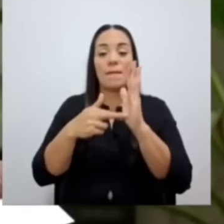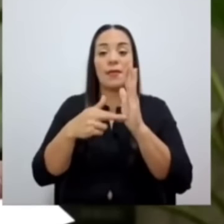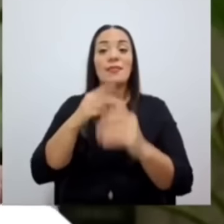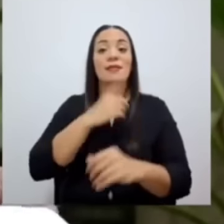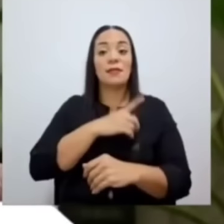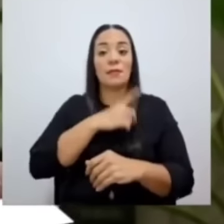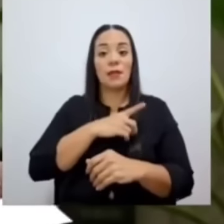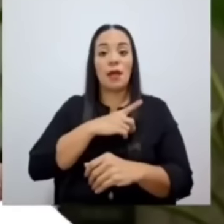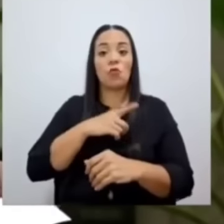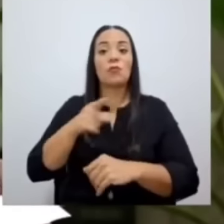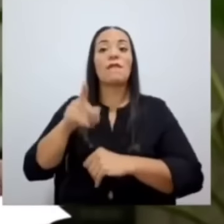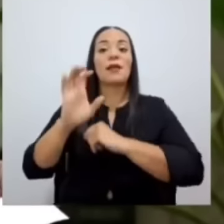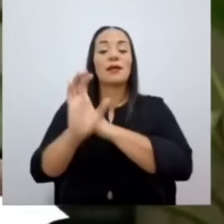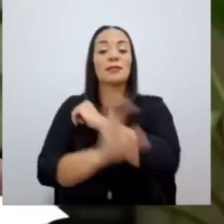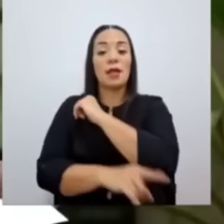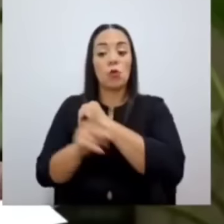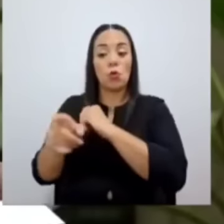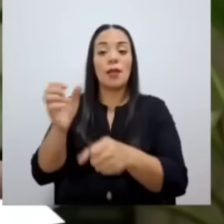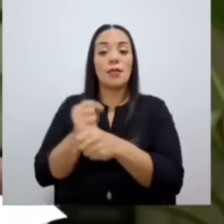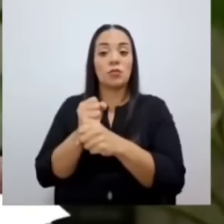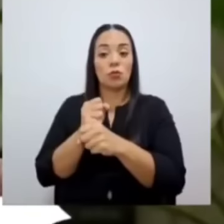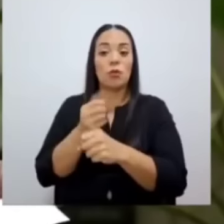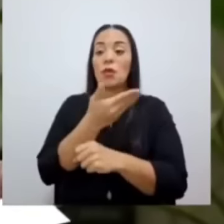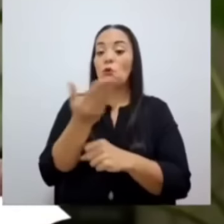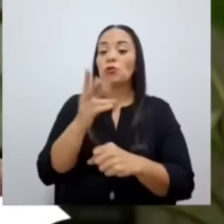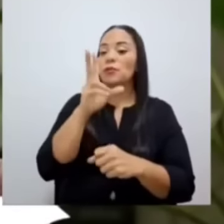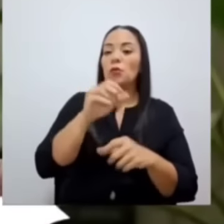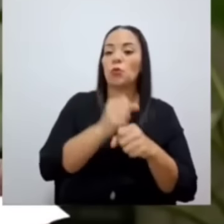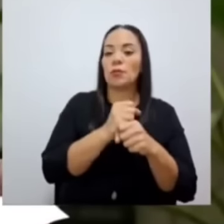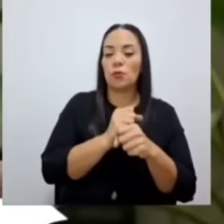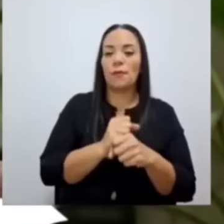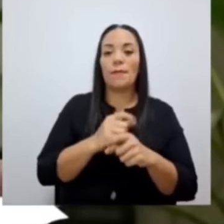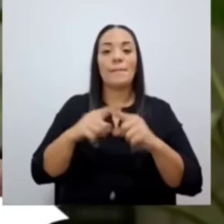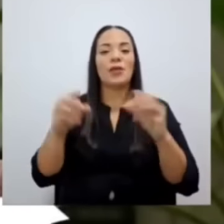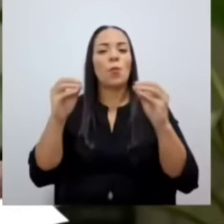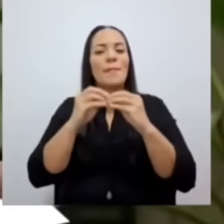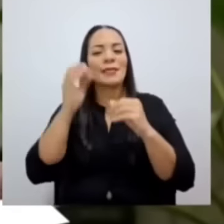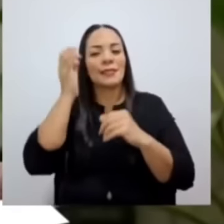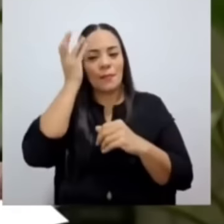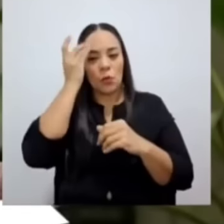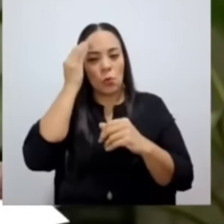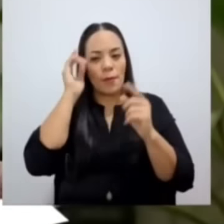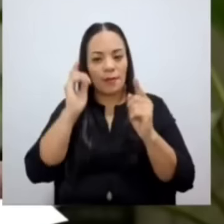haber hecho lo que hizo y lo que no hizo. Pero más preocupante que esto